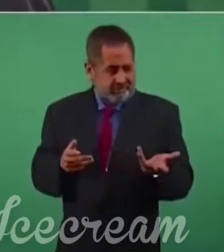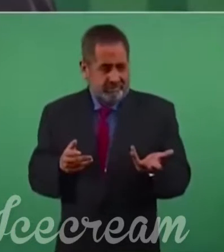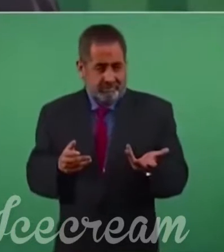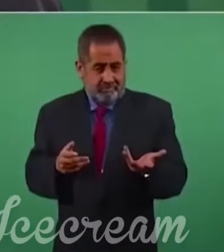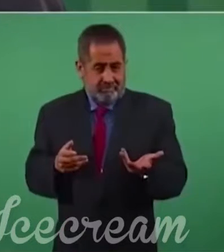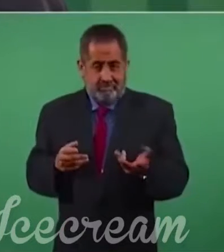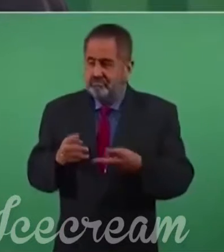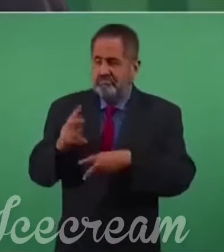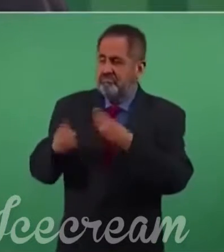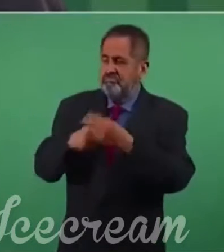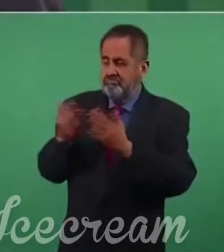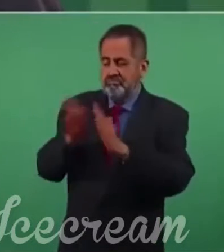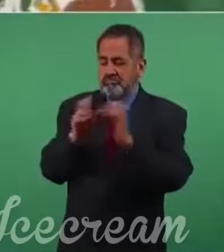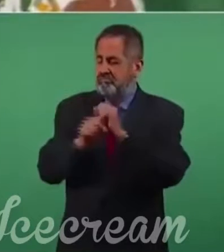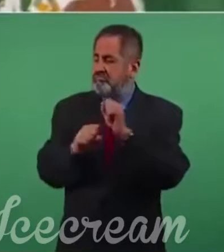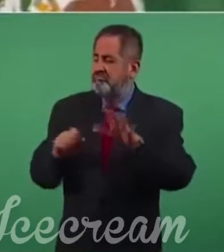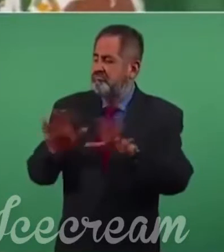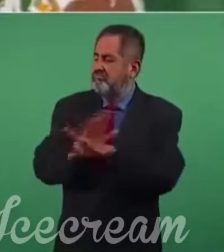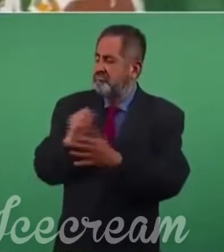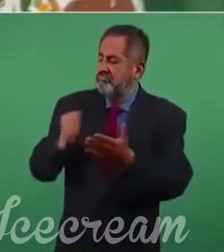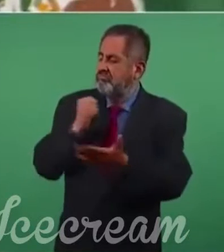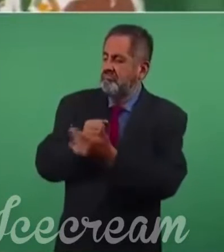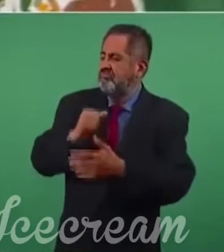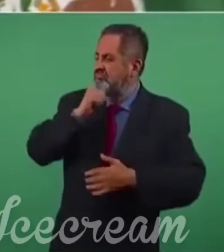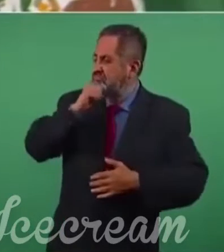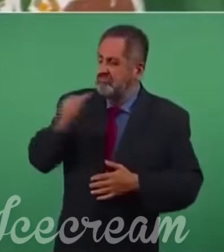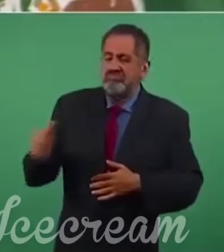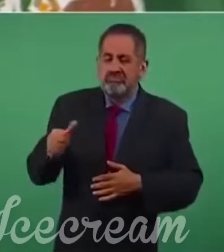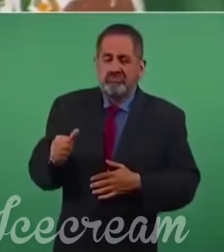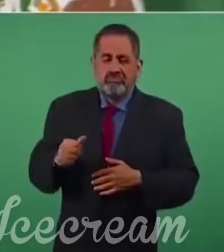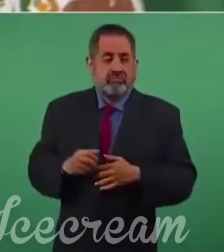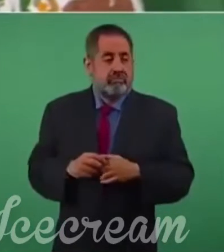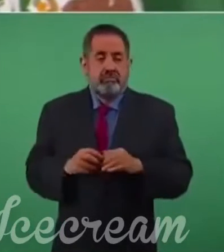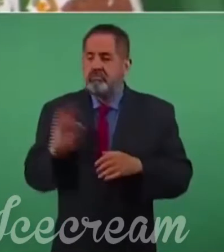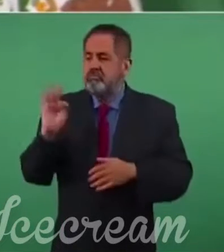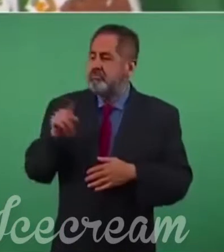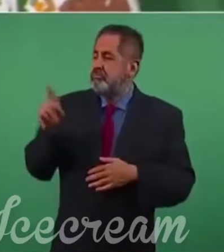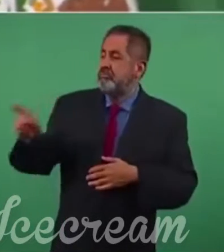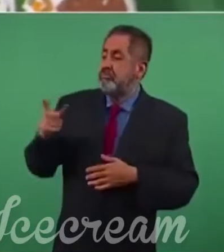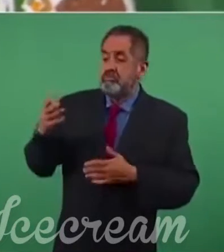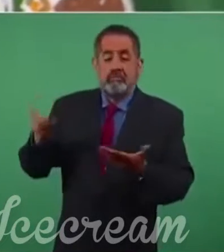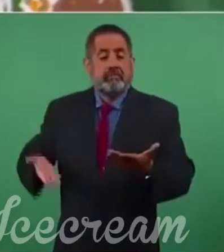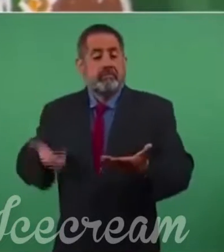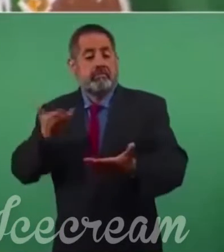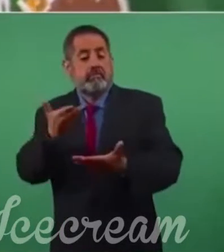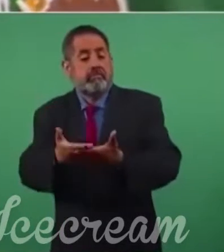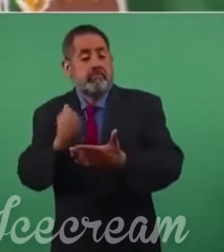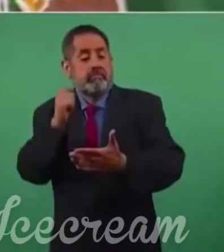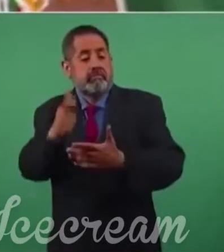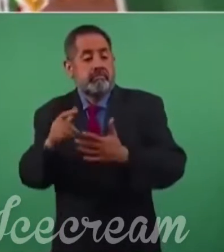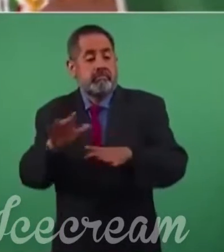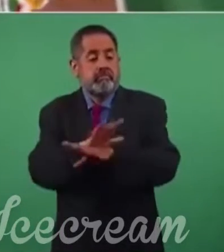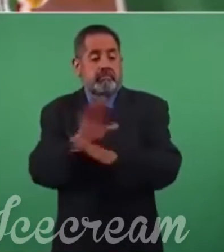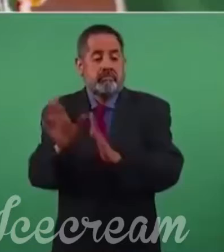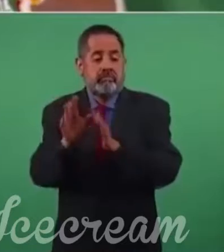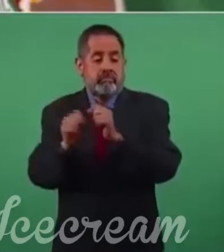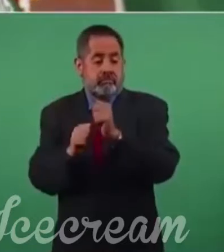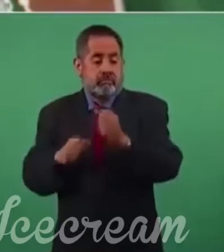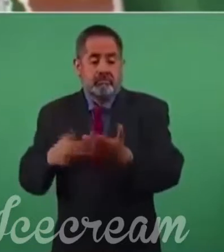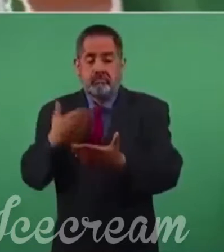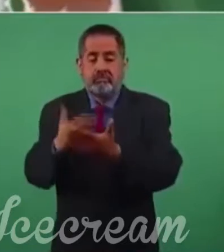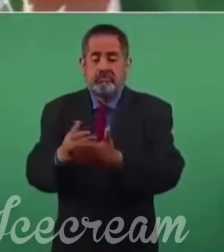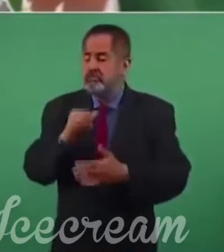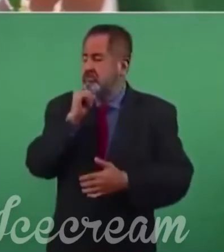reformas constitucionales o ya no va a presentar el